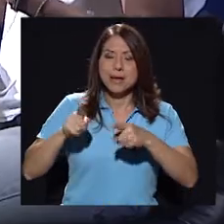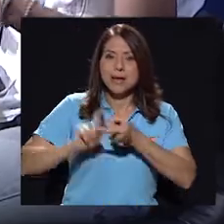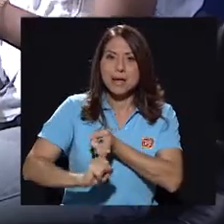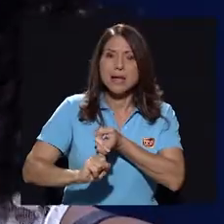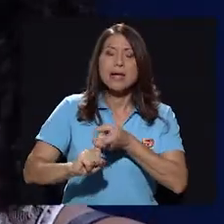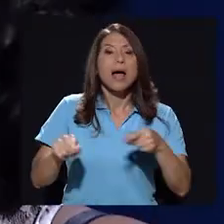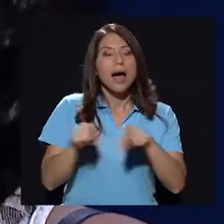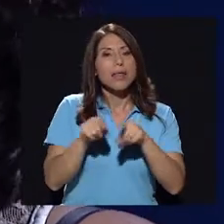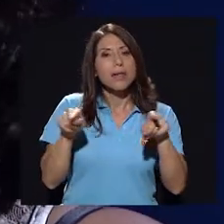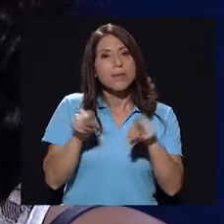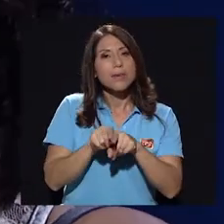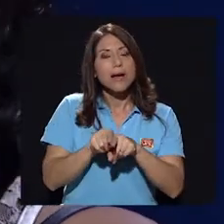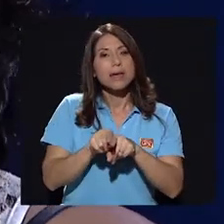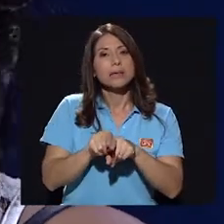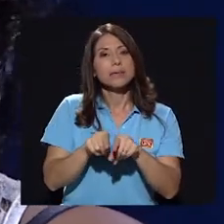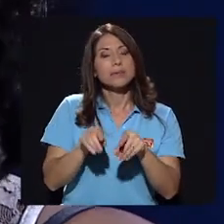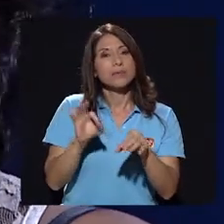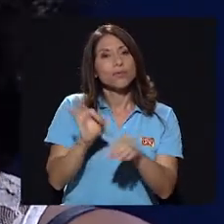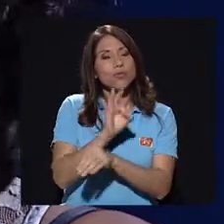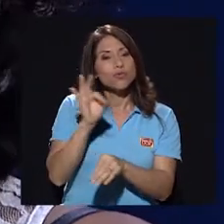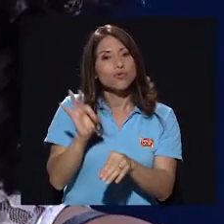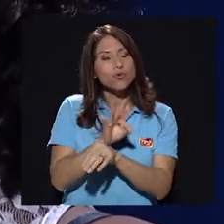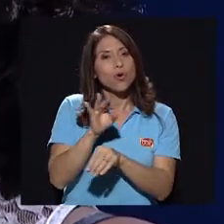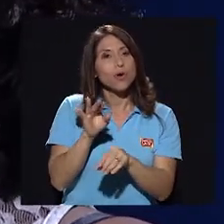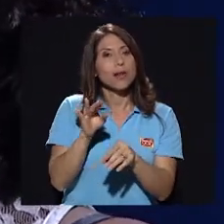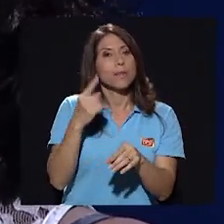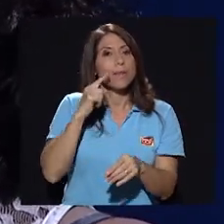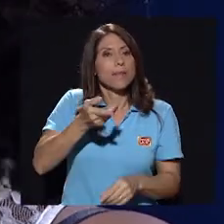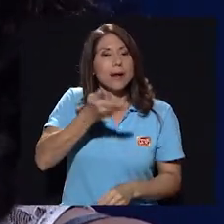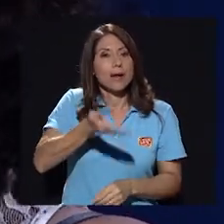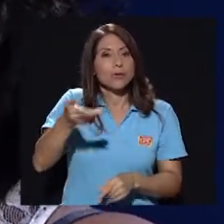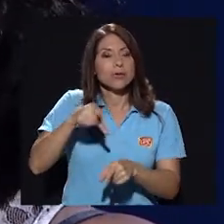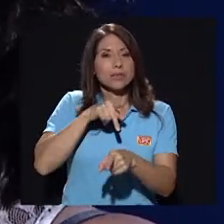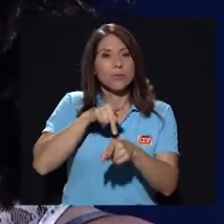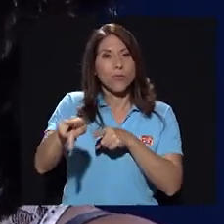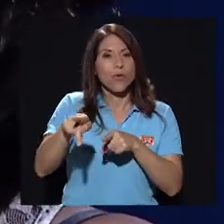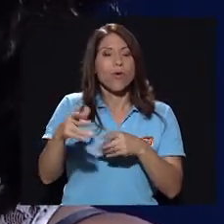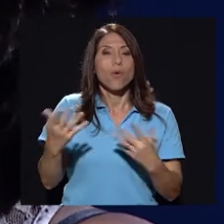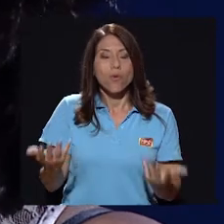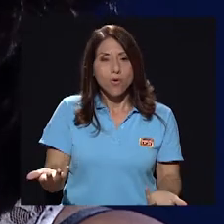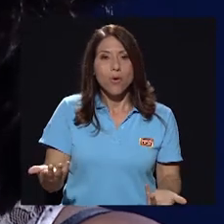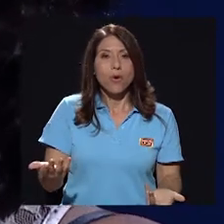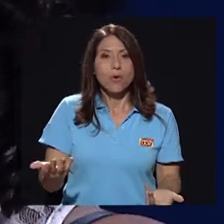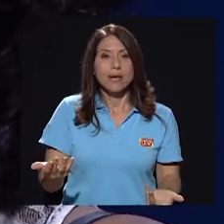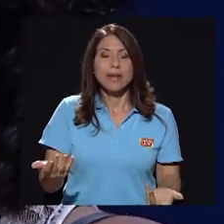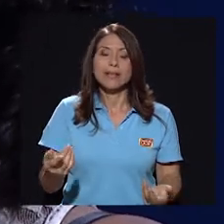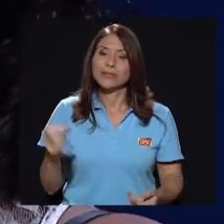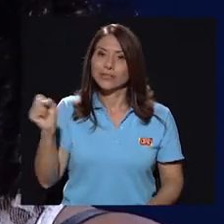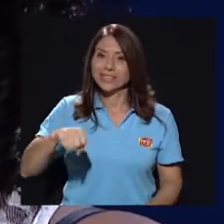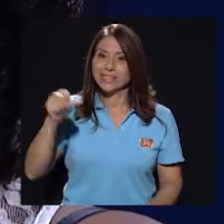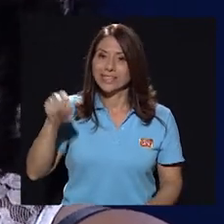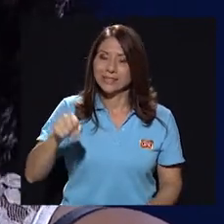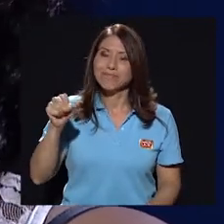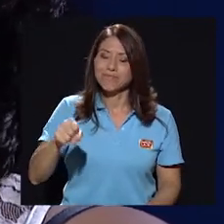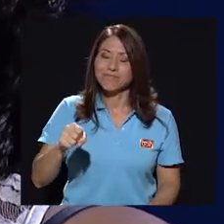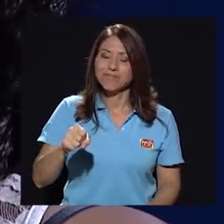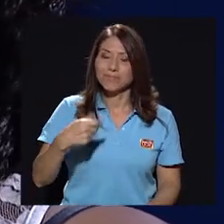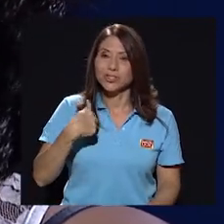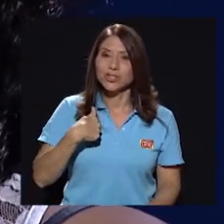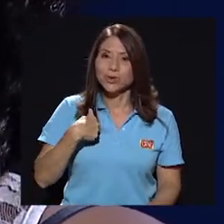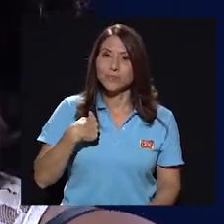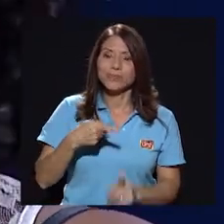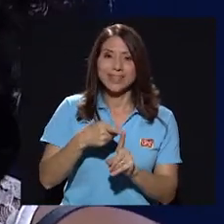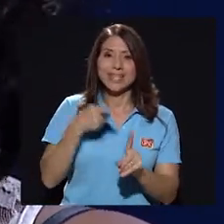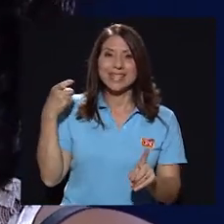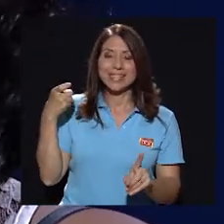amistad, sino que además también funcione para cosas profesionales, ¿verdad? Entonces, sí, yo